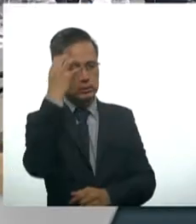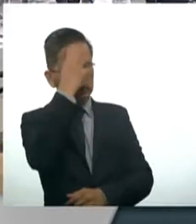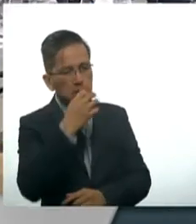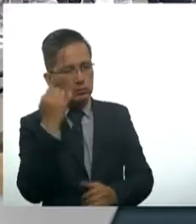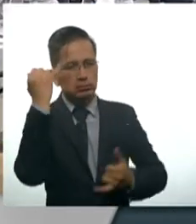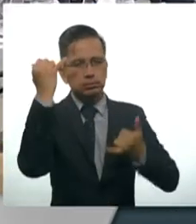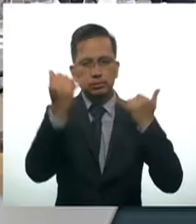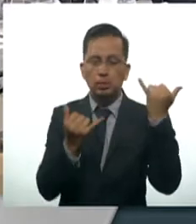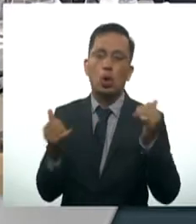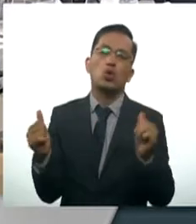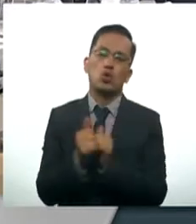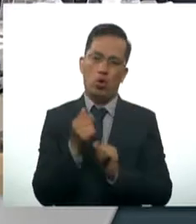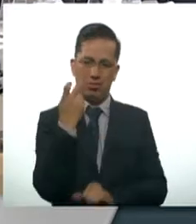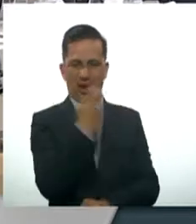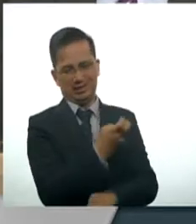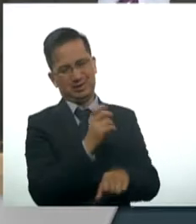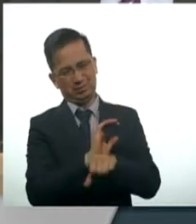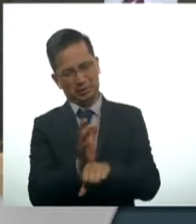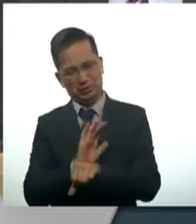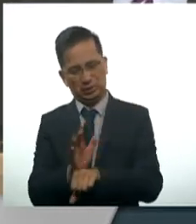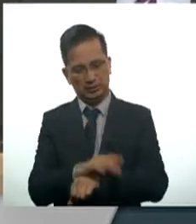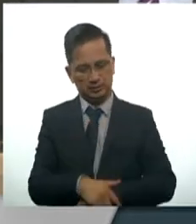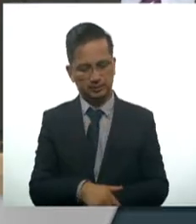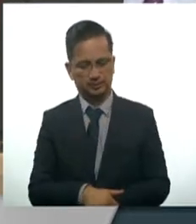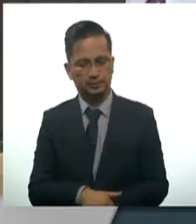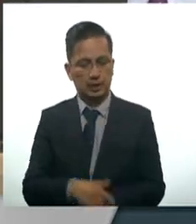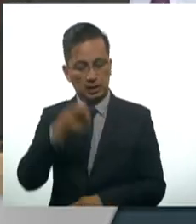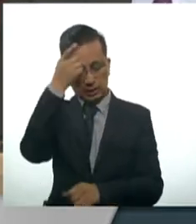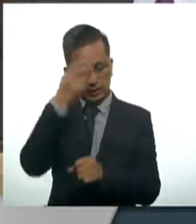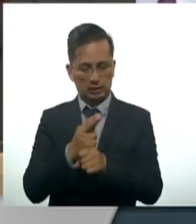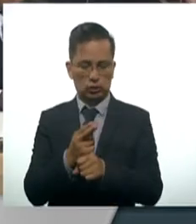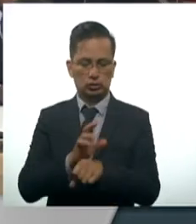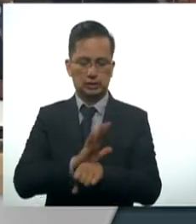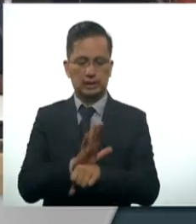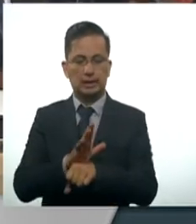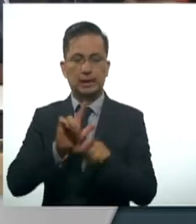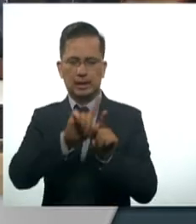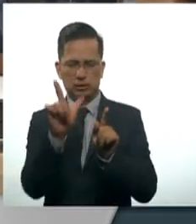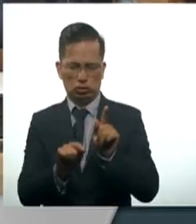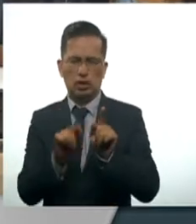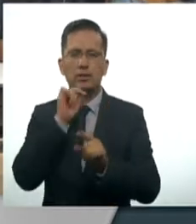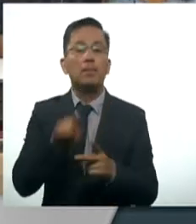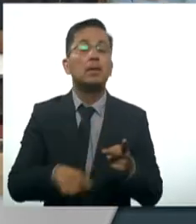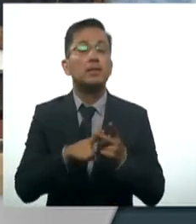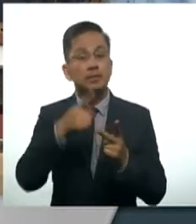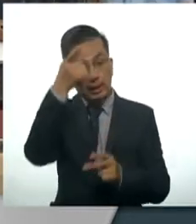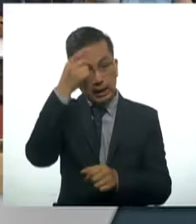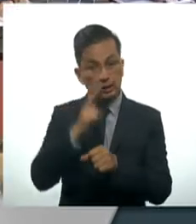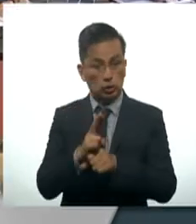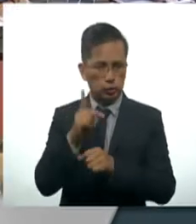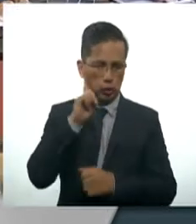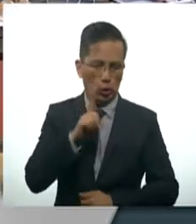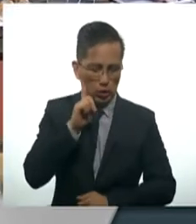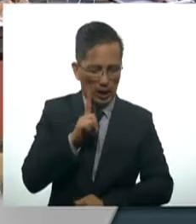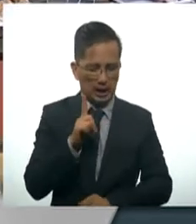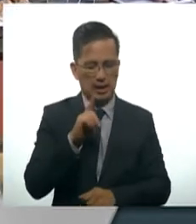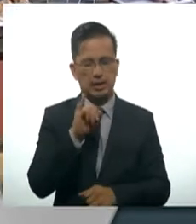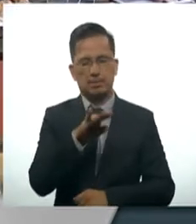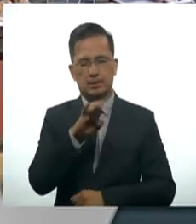películas. El director de la Cineteca Nacional, Alejandro Pelayo Rangel, y la directora del INCINE, María Novaro,